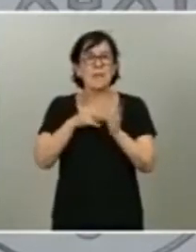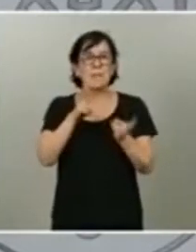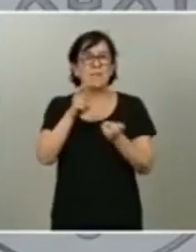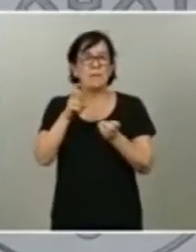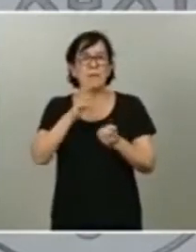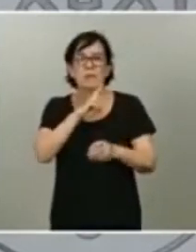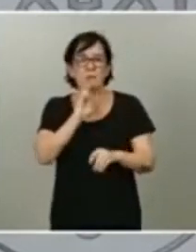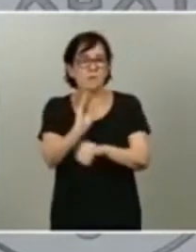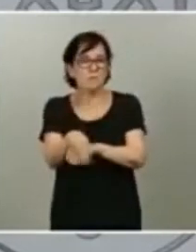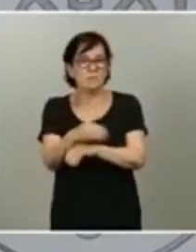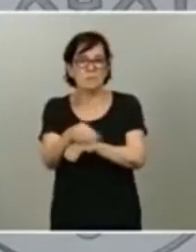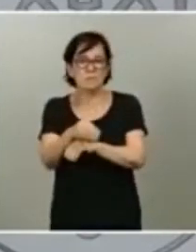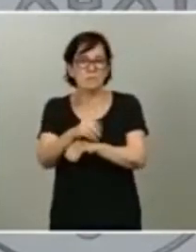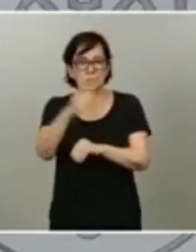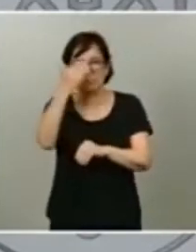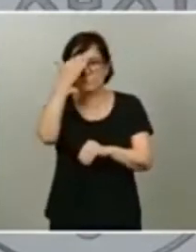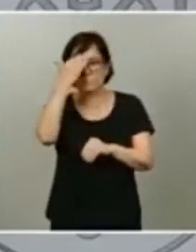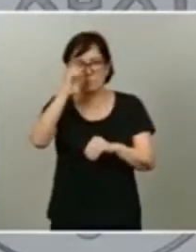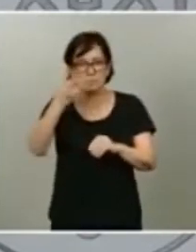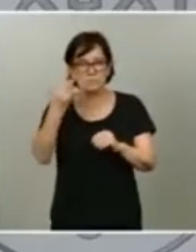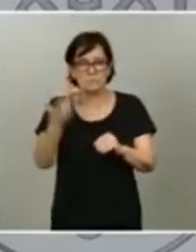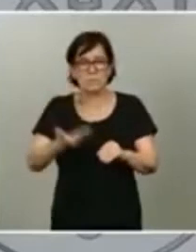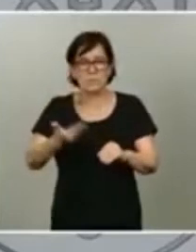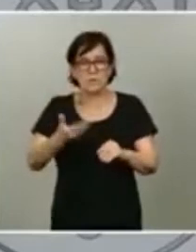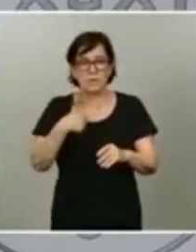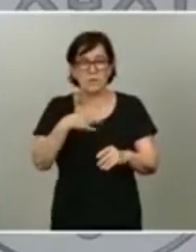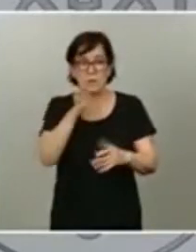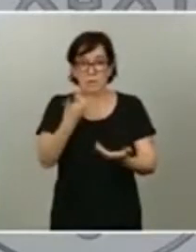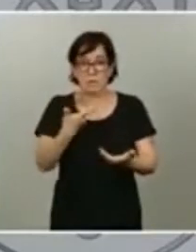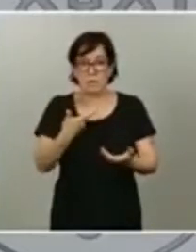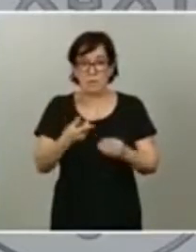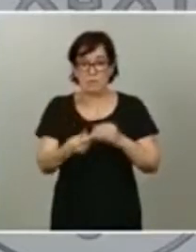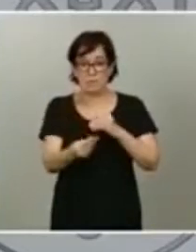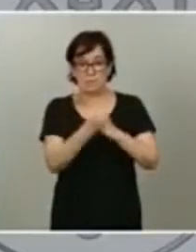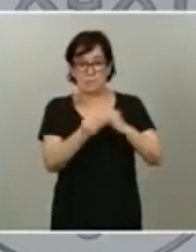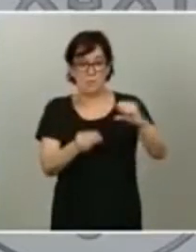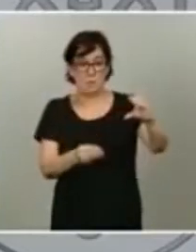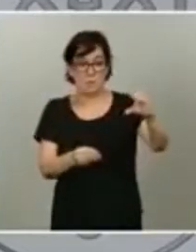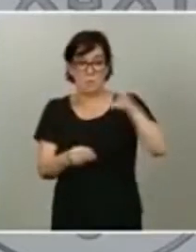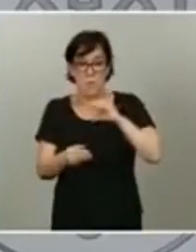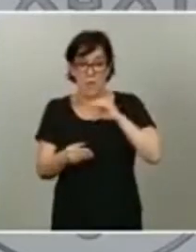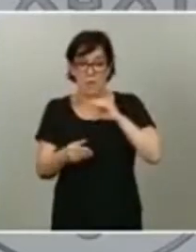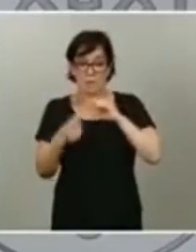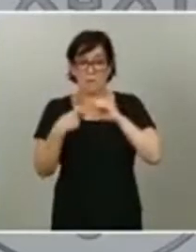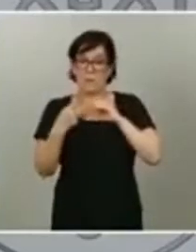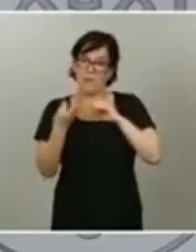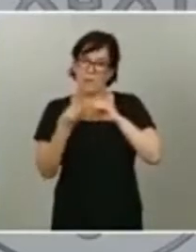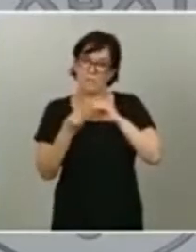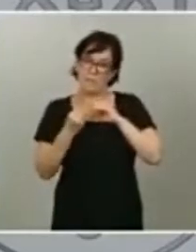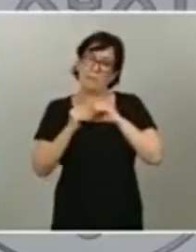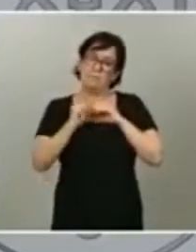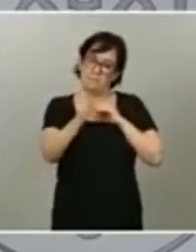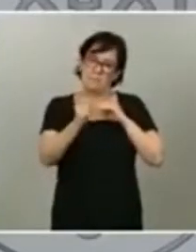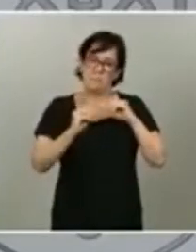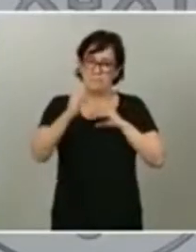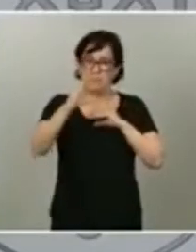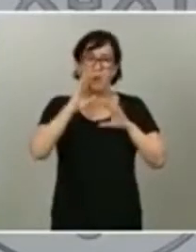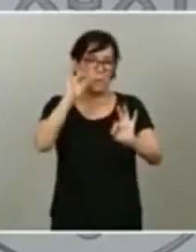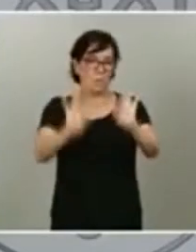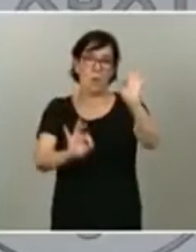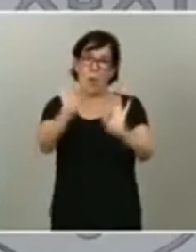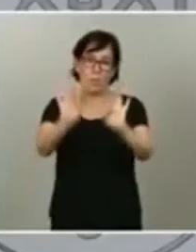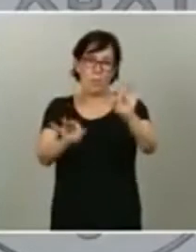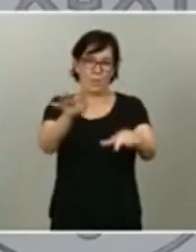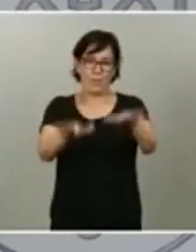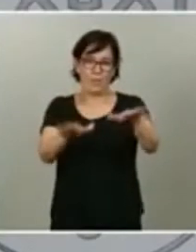principio fundamental de que aquellos que más reciben, más aporten. todo el mundo aporta proporcionalmente a ese volumen de recursos